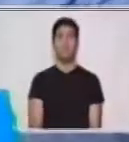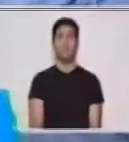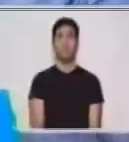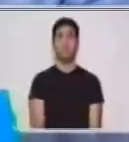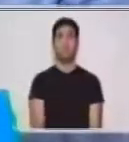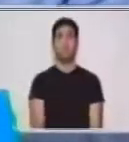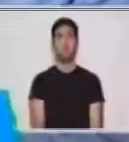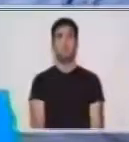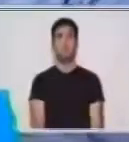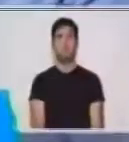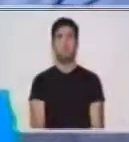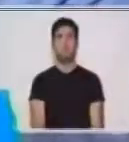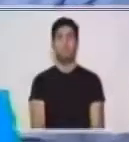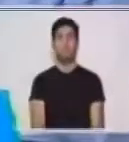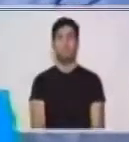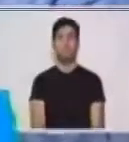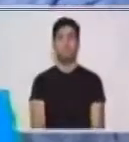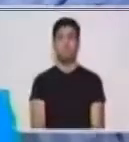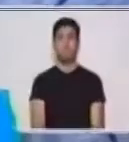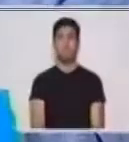Entonces, veníamos aquí, ¿verdad?